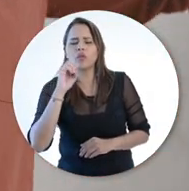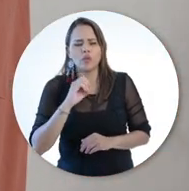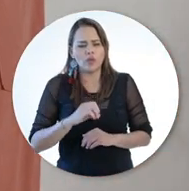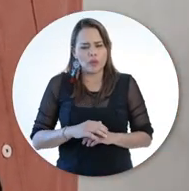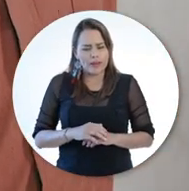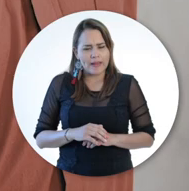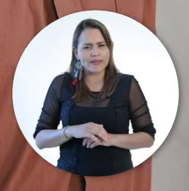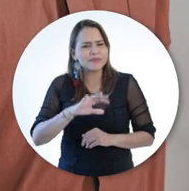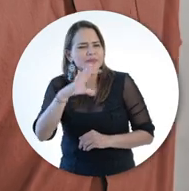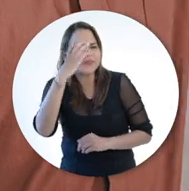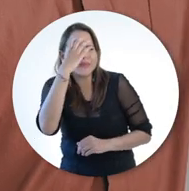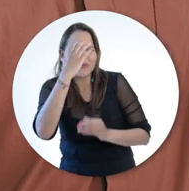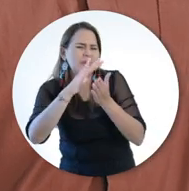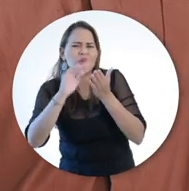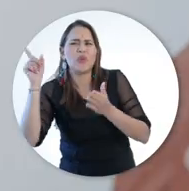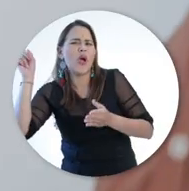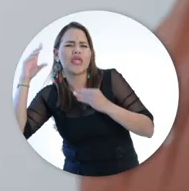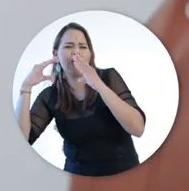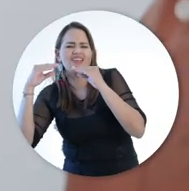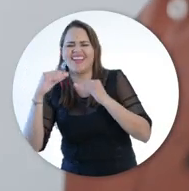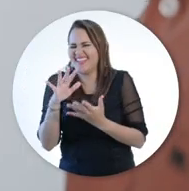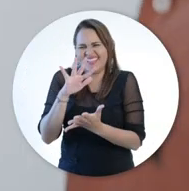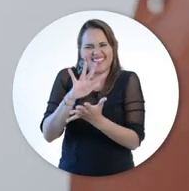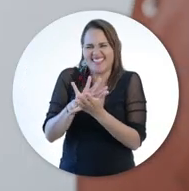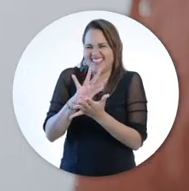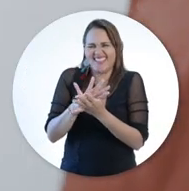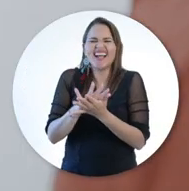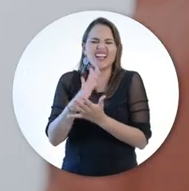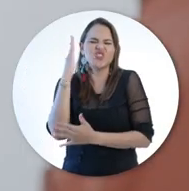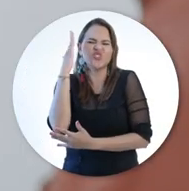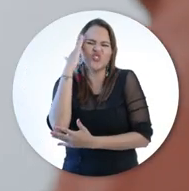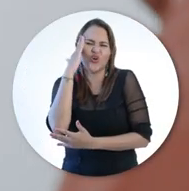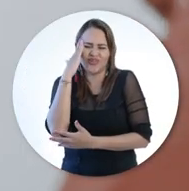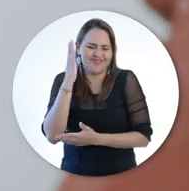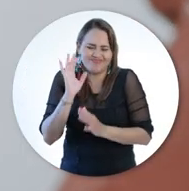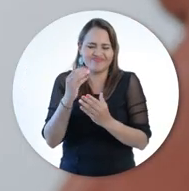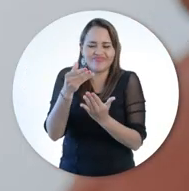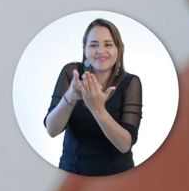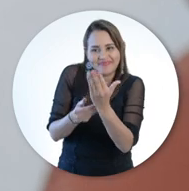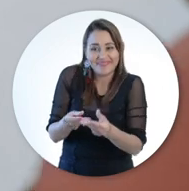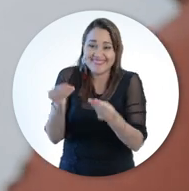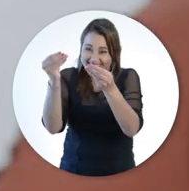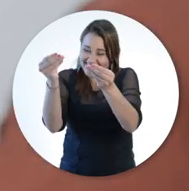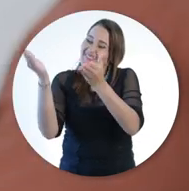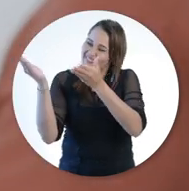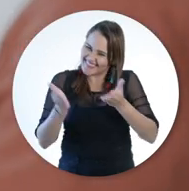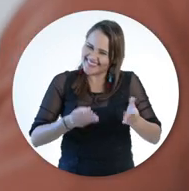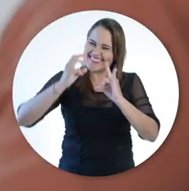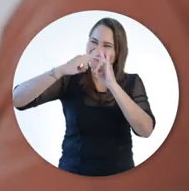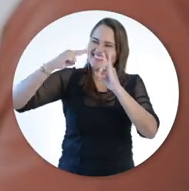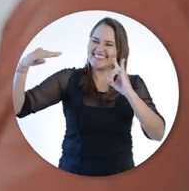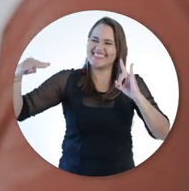Disculpe, pero estaba hablando con... Tranquilo, estamos acostumbrados a cosas como esta Tome sus documentos